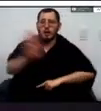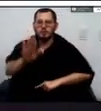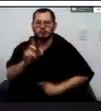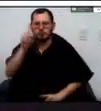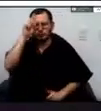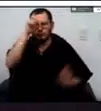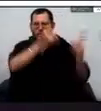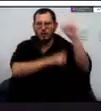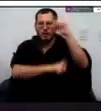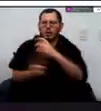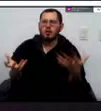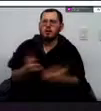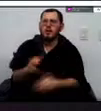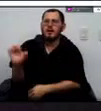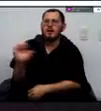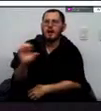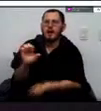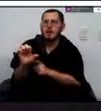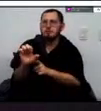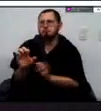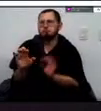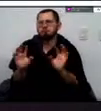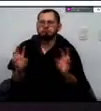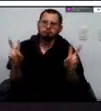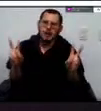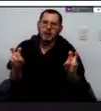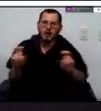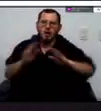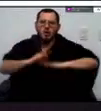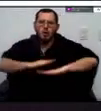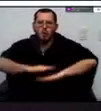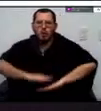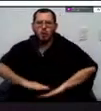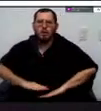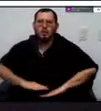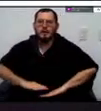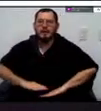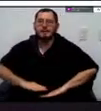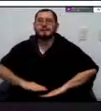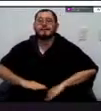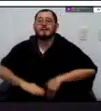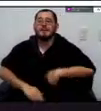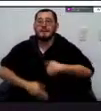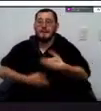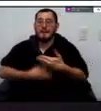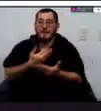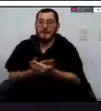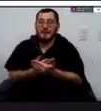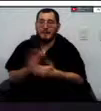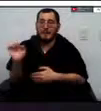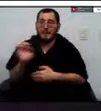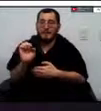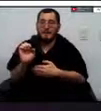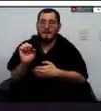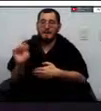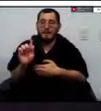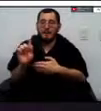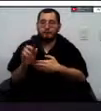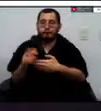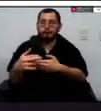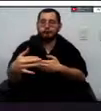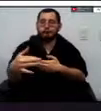ligera tranquilidad y de ahí de un momento a otro empezaron ya digamos que a activarse esa edre